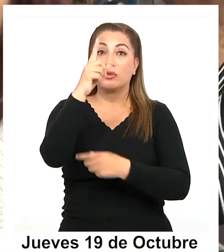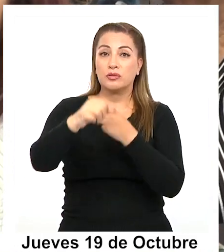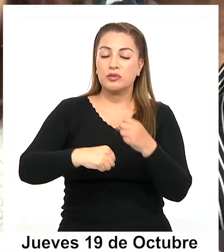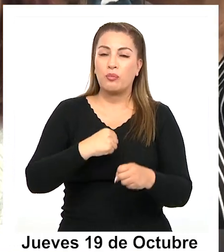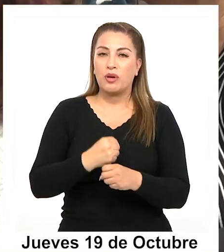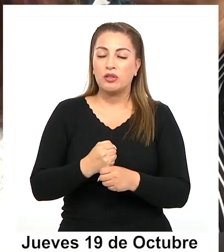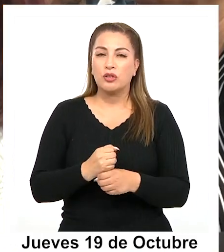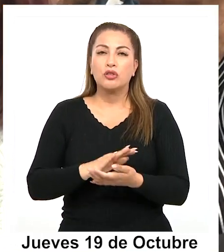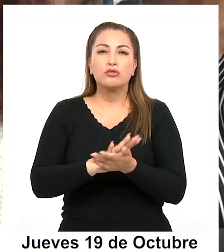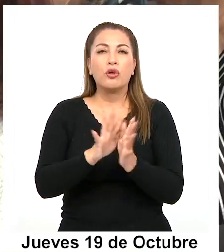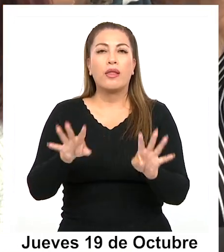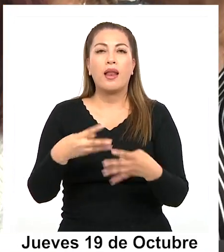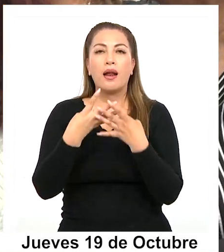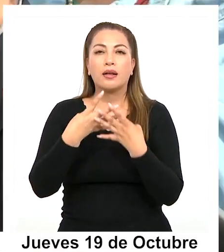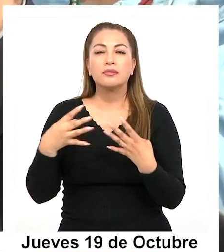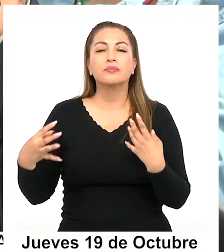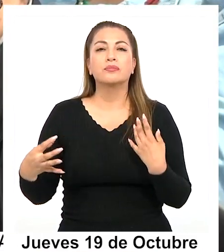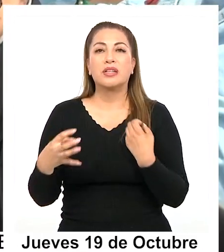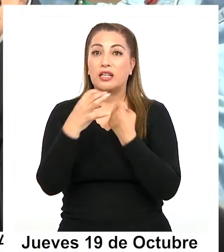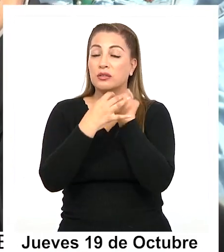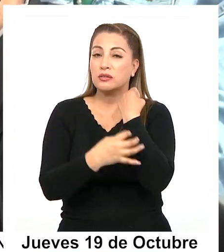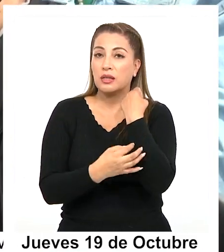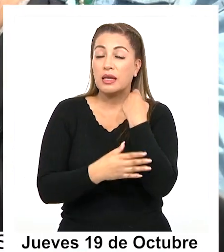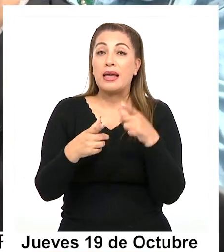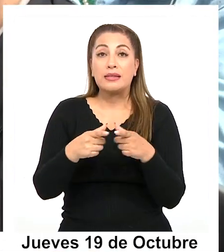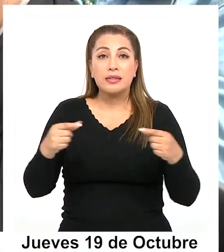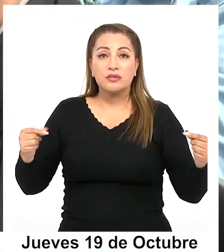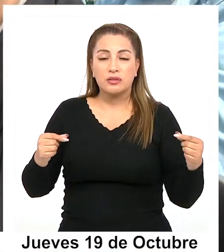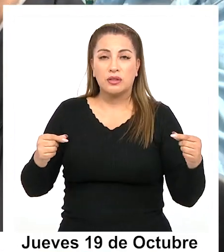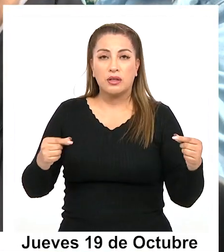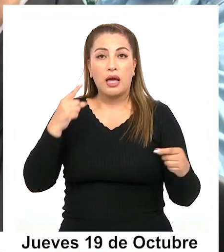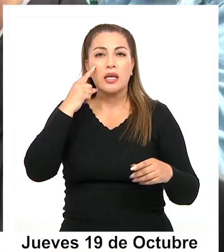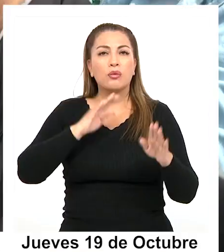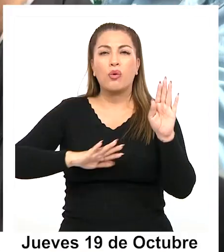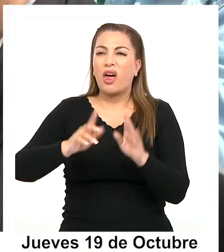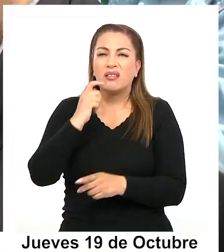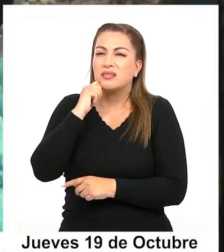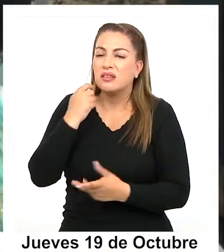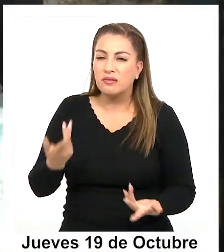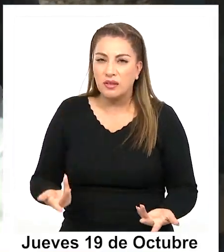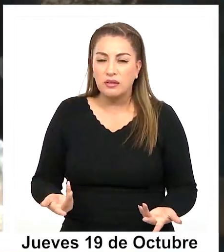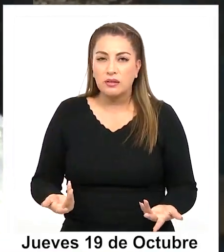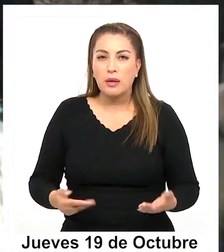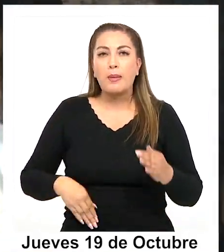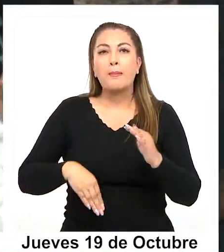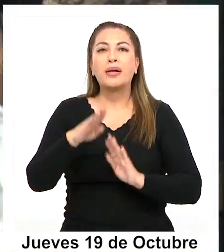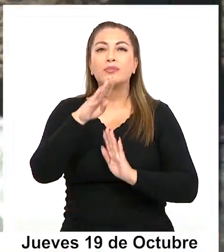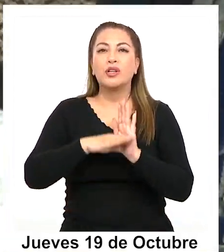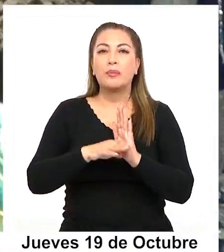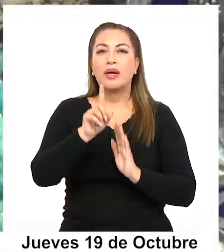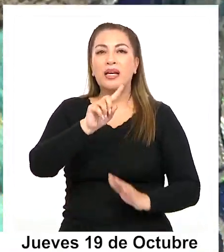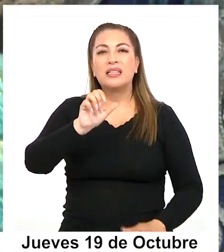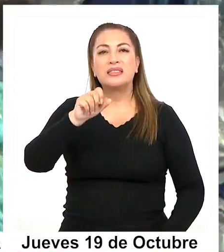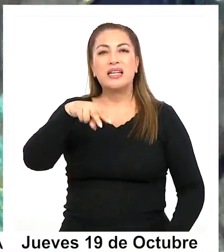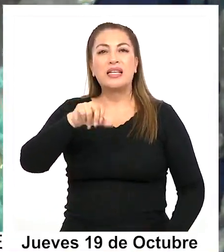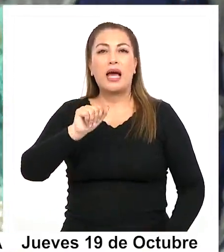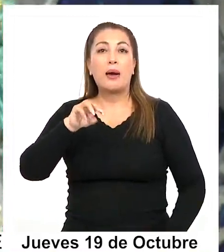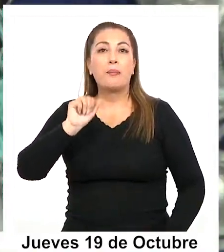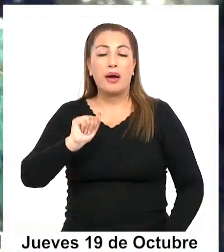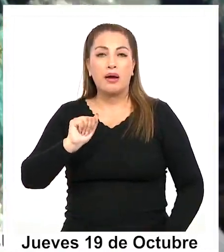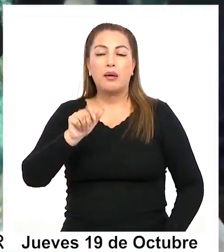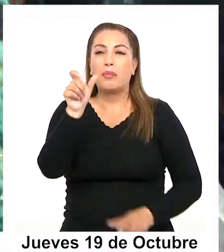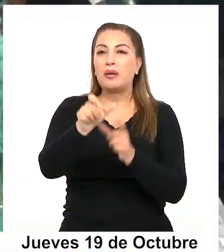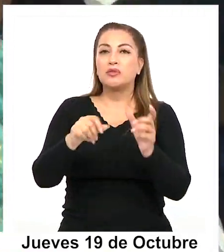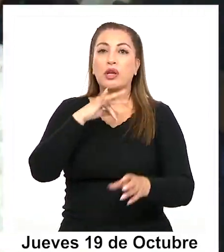año aumentar toda la red local y nacional de cuidados. ¿Qué quiere decir esto? Más programas de Senama en términos de cuidados.